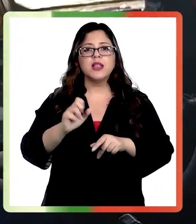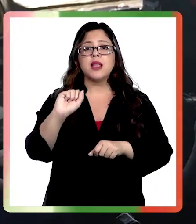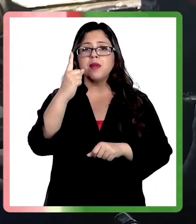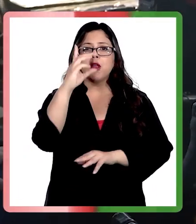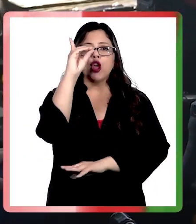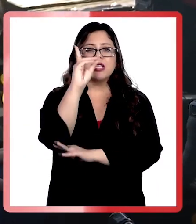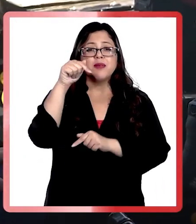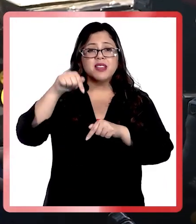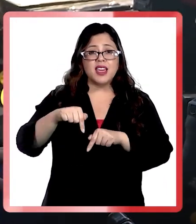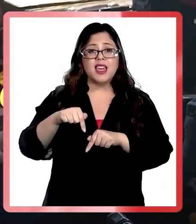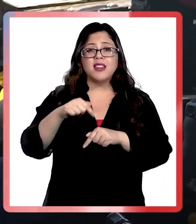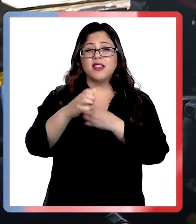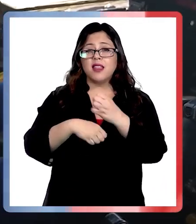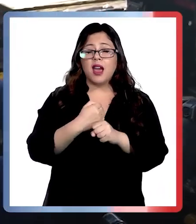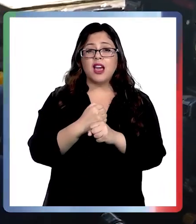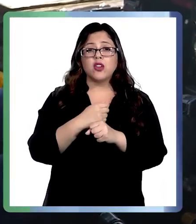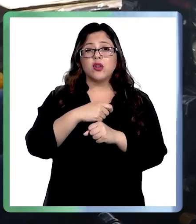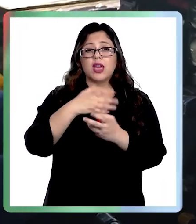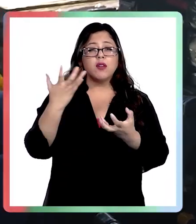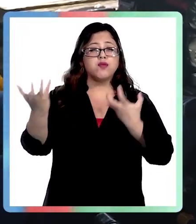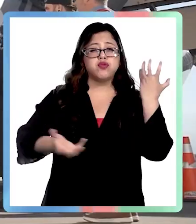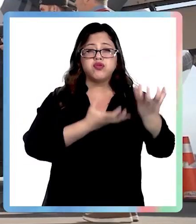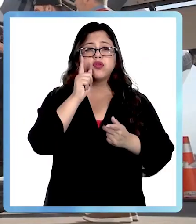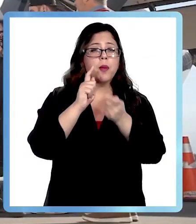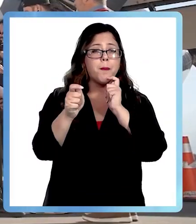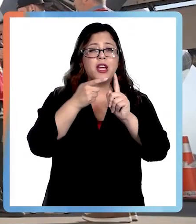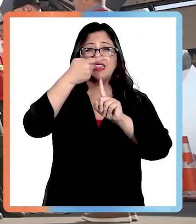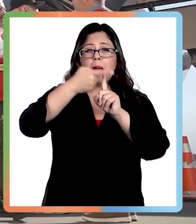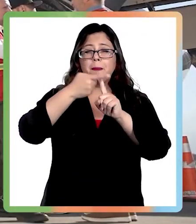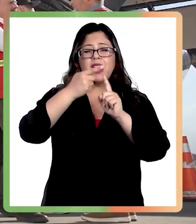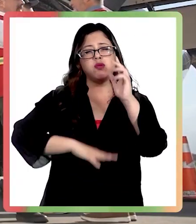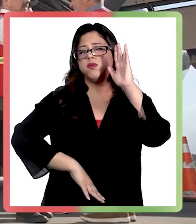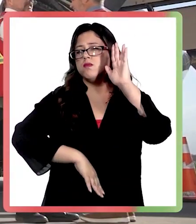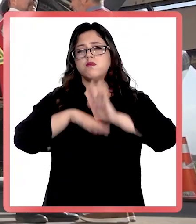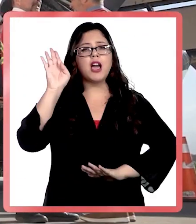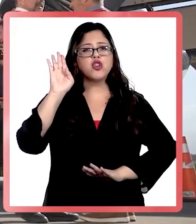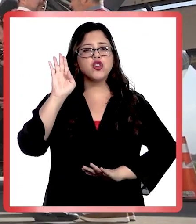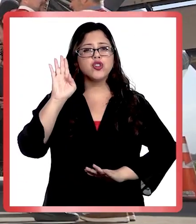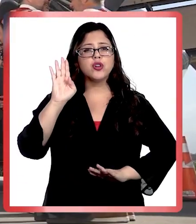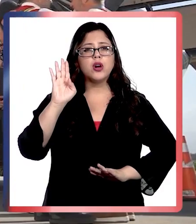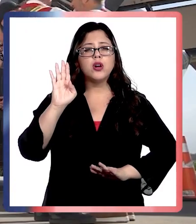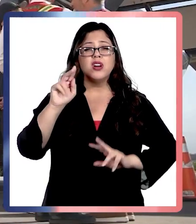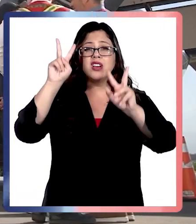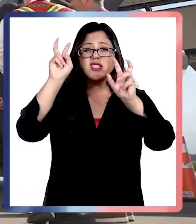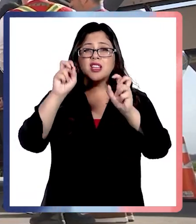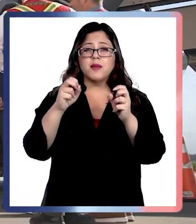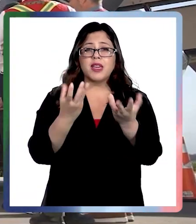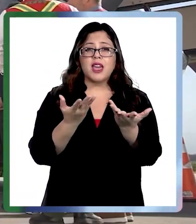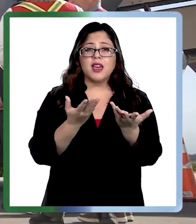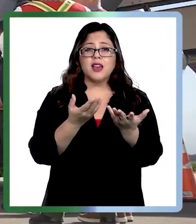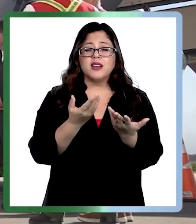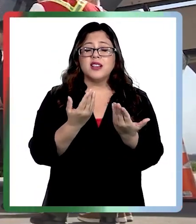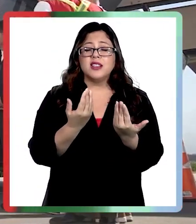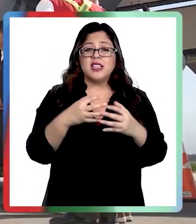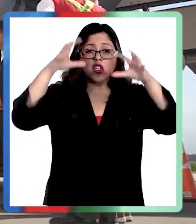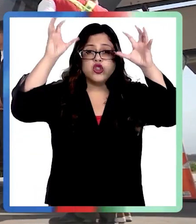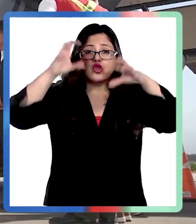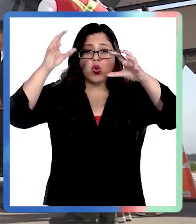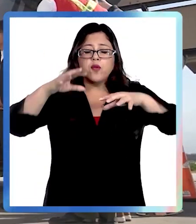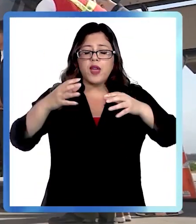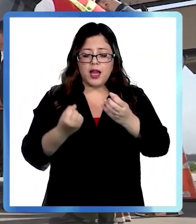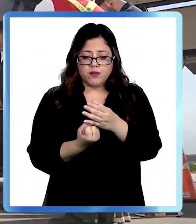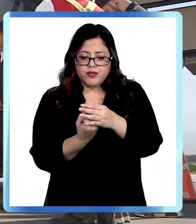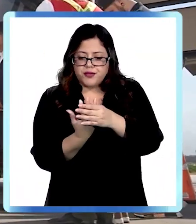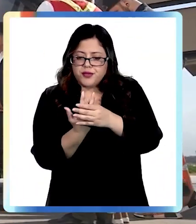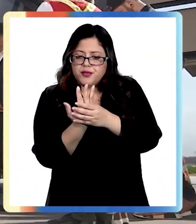incendios será especialmente peligrosa porque las temperaturas serán extremas y la abundante vegetación que dejaron las lluvias de invierno comienza